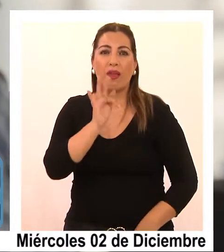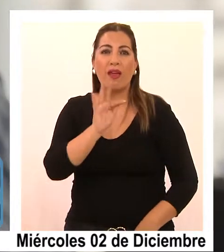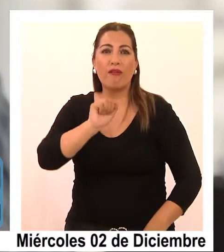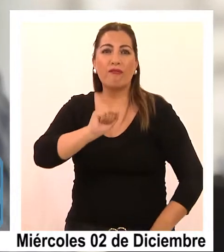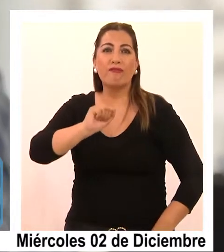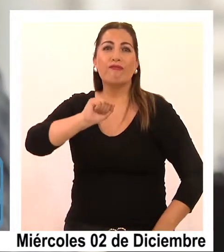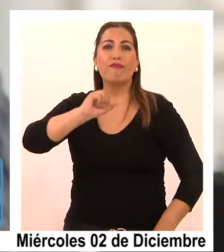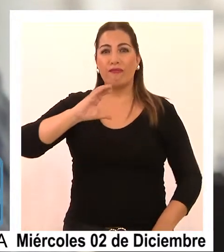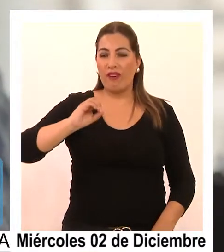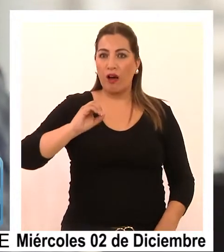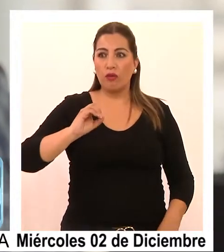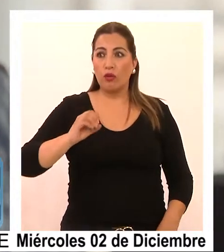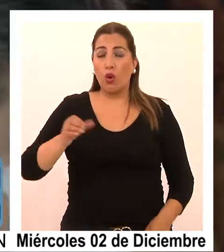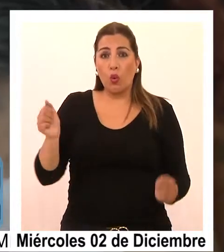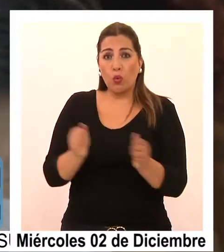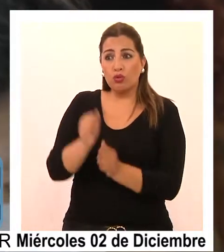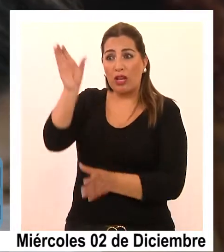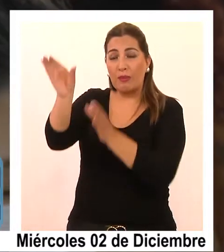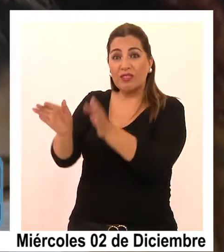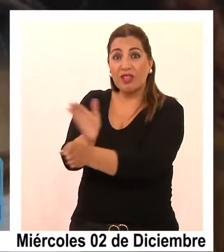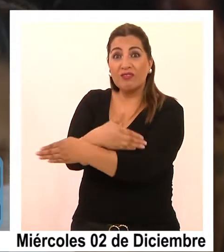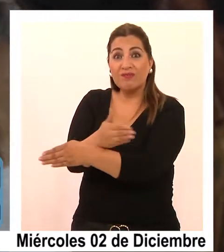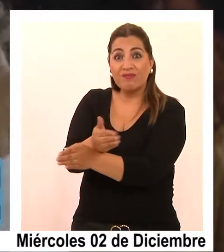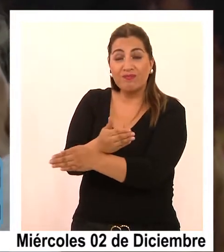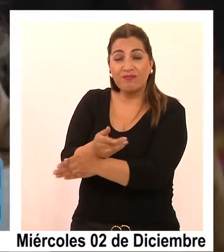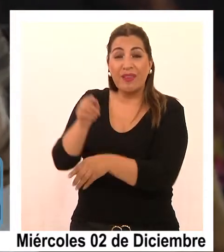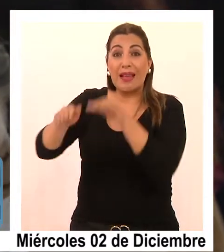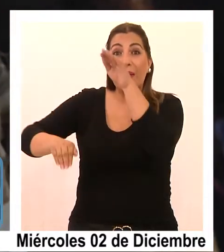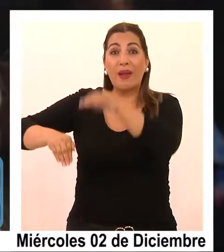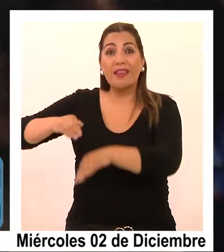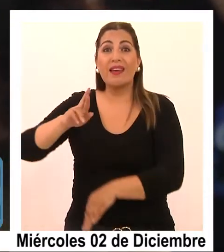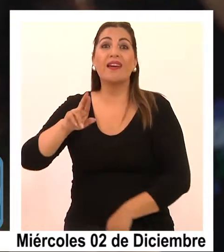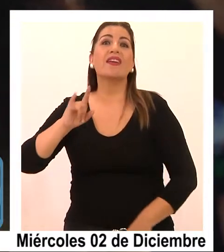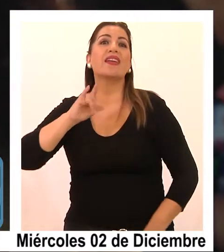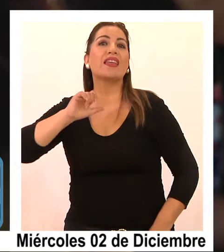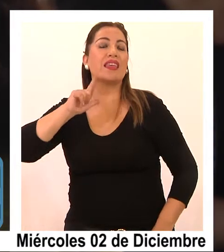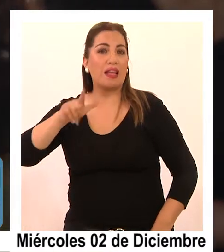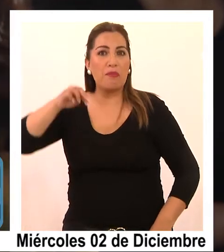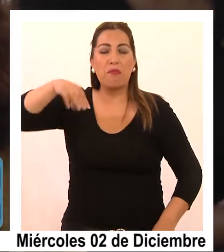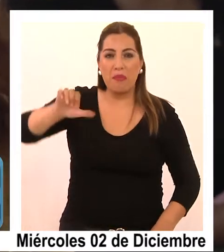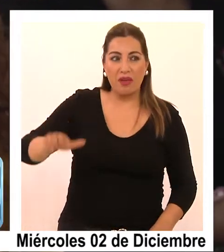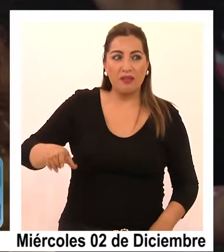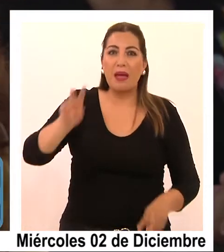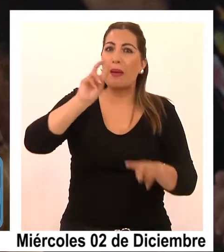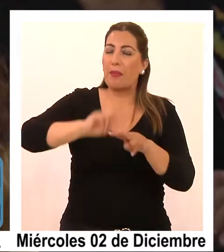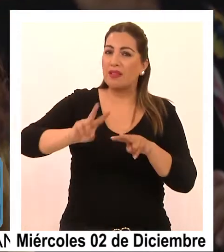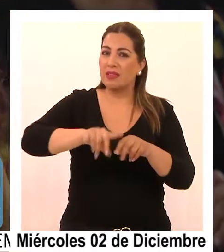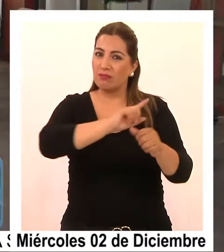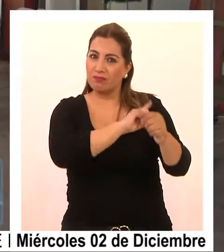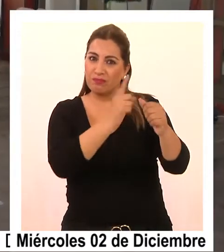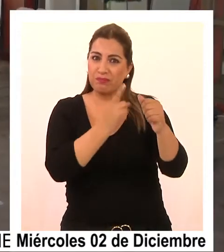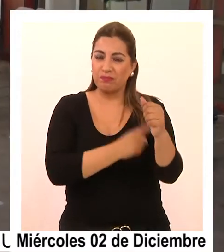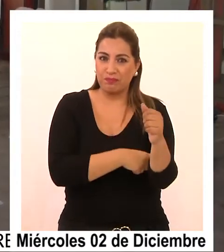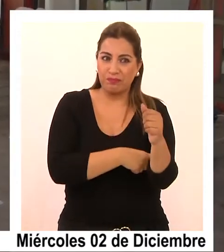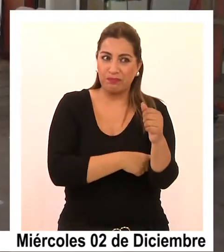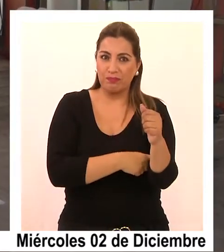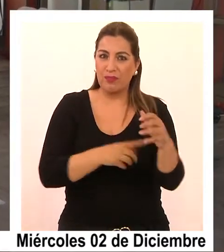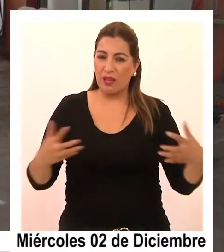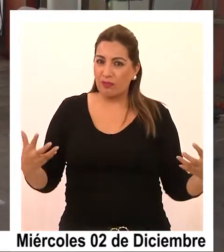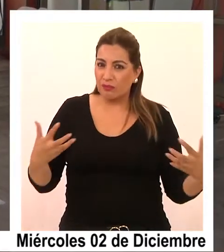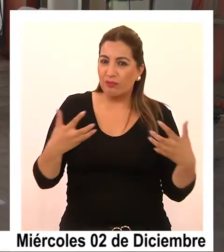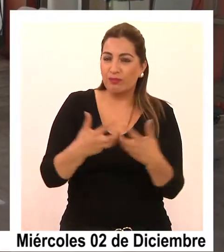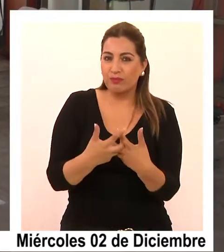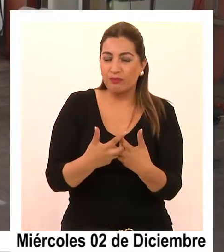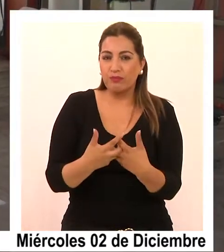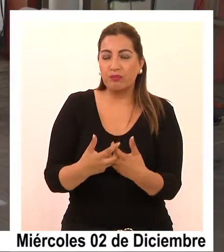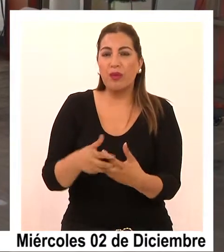desarrollando con los pescadores artesanales de Caleta Riquelme el proyecto denominado Fortalecimiento de la Capacidad de Adaptación